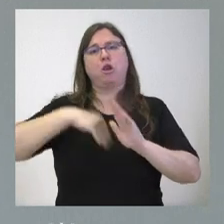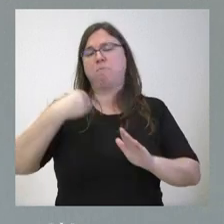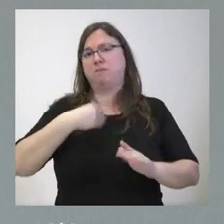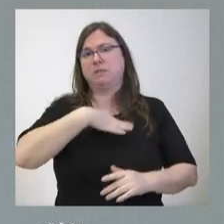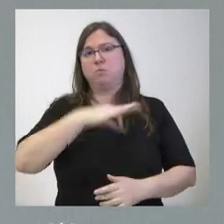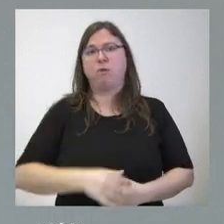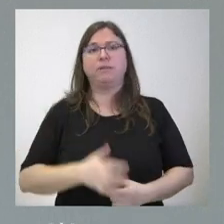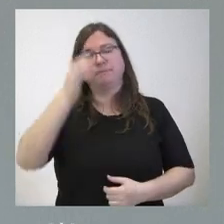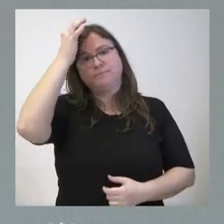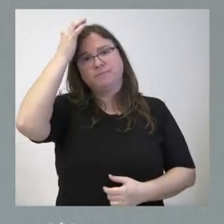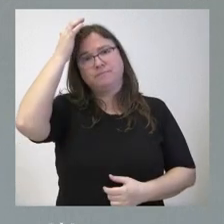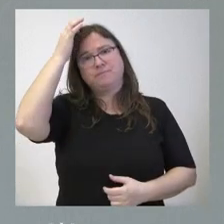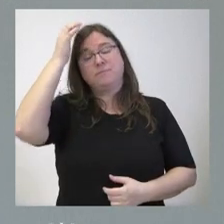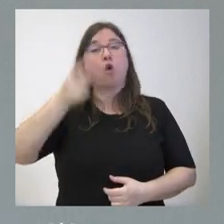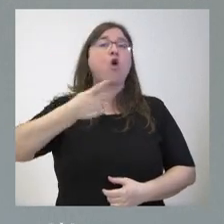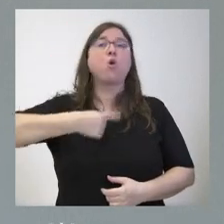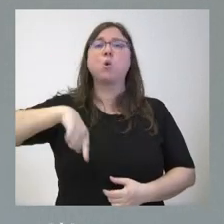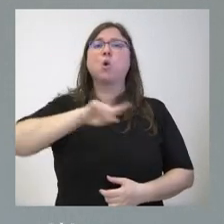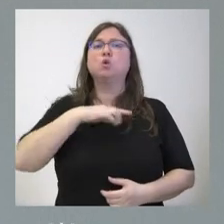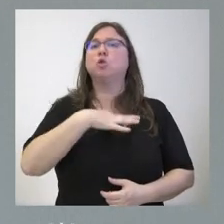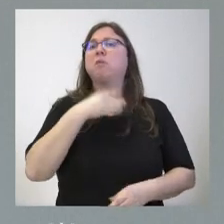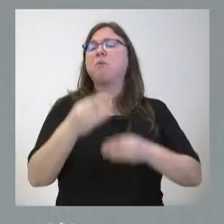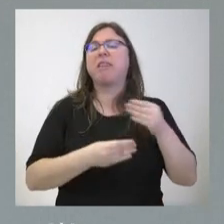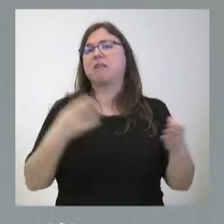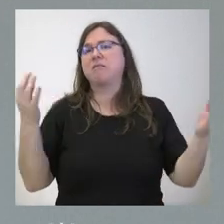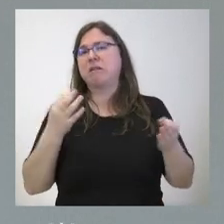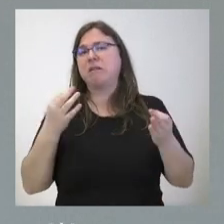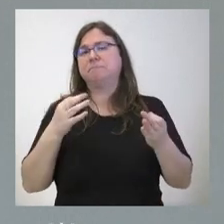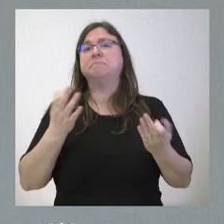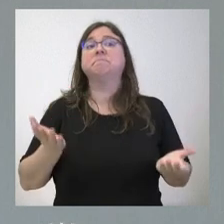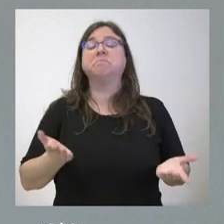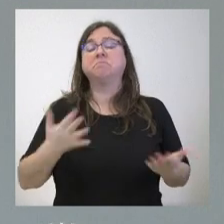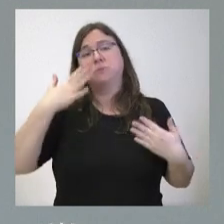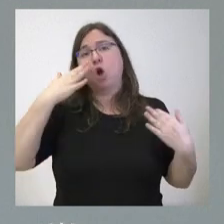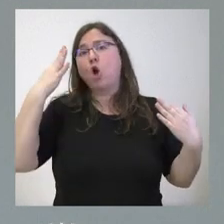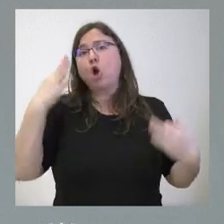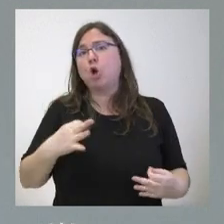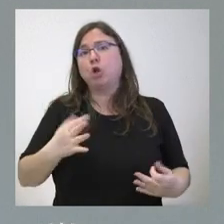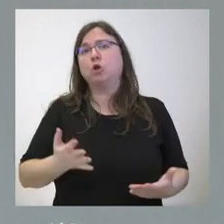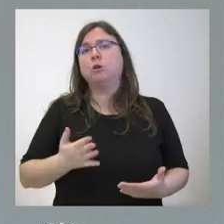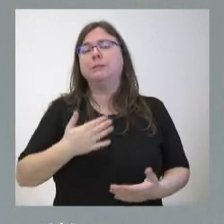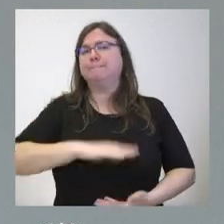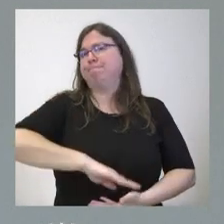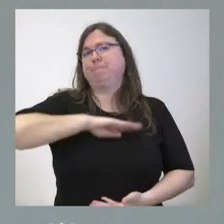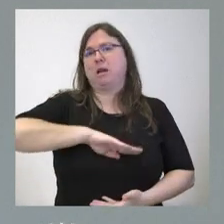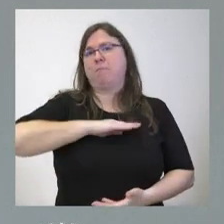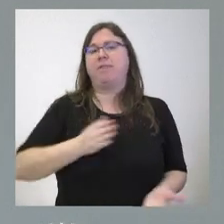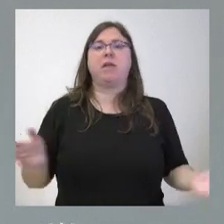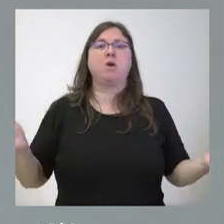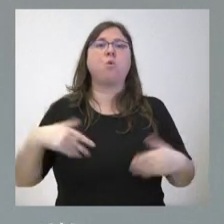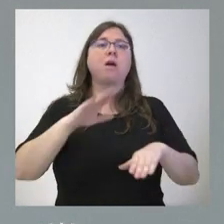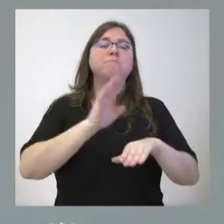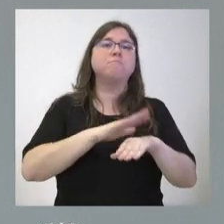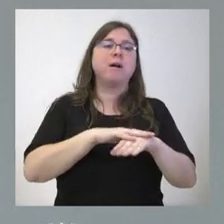nosotros ¿qué es lo que podemos hacer en este ámbito? lógicamente nosotros no tenemos capacidad desde el punto de vista de la política